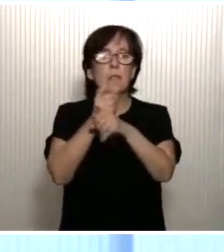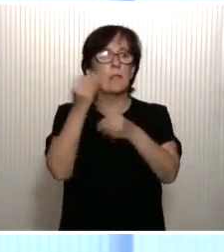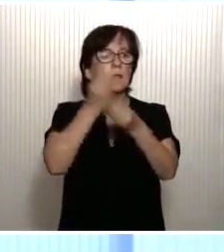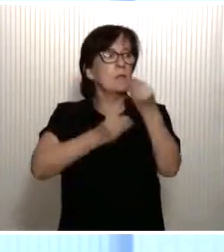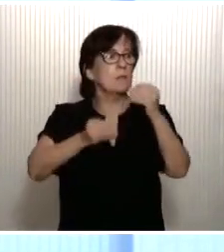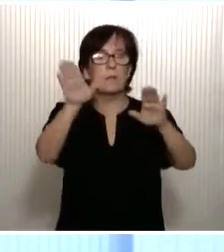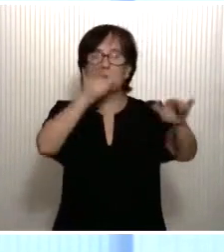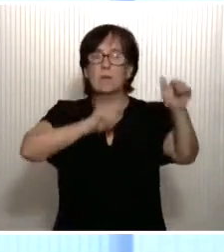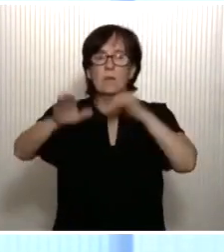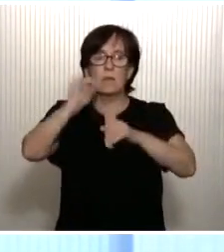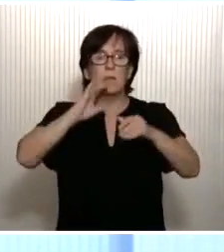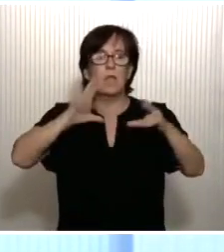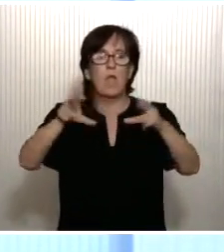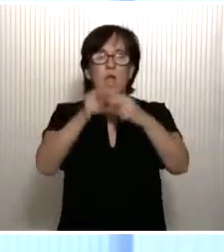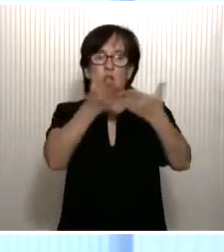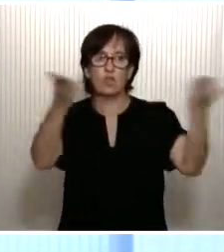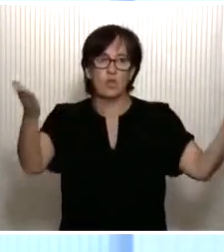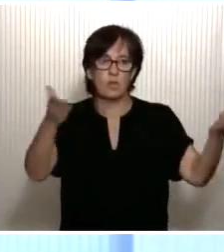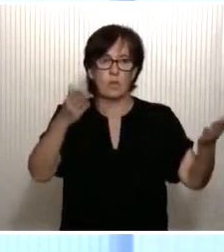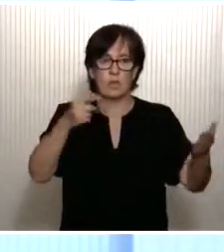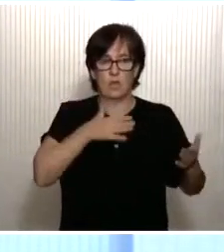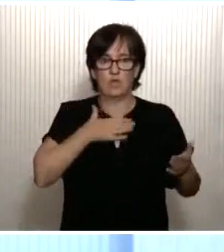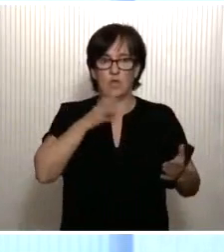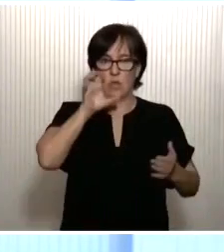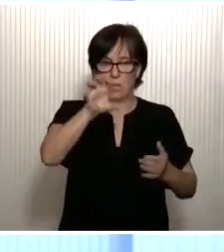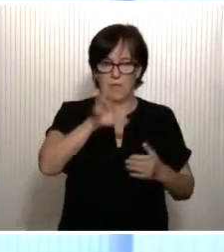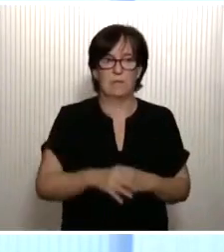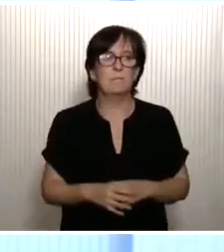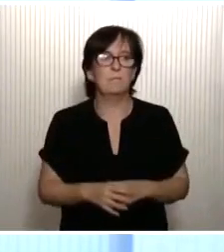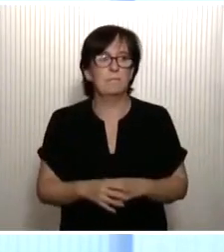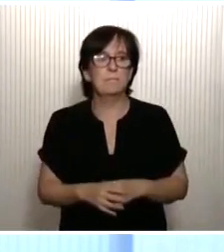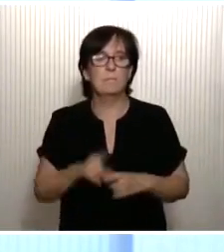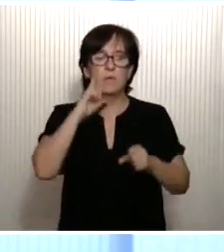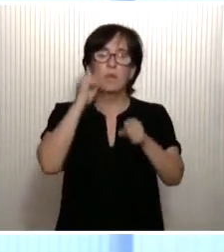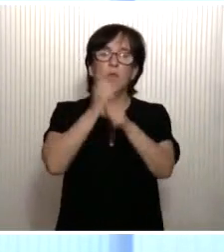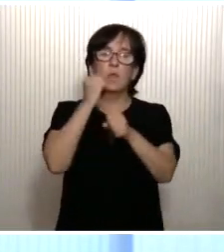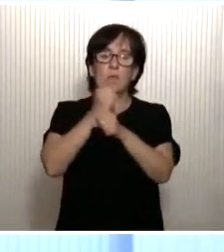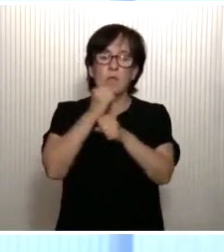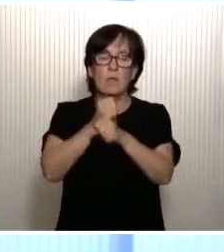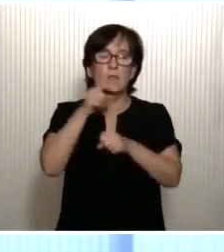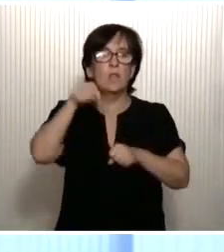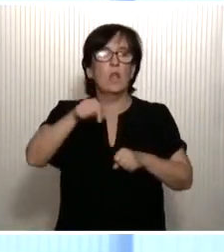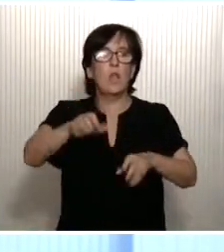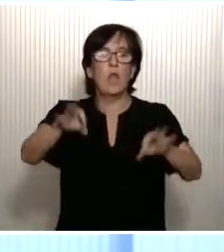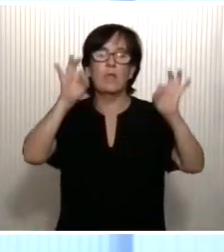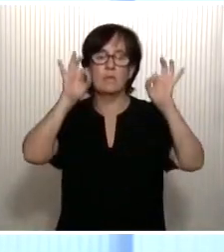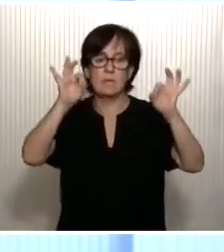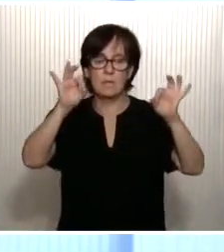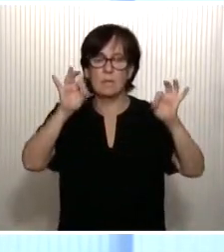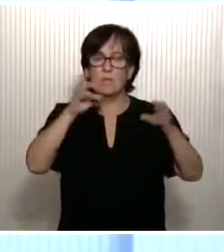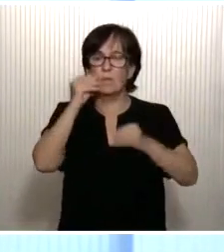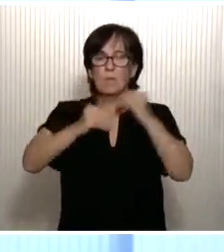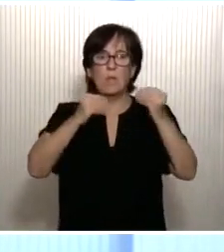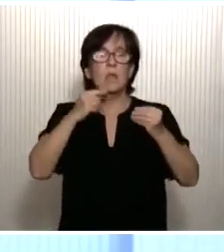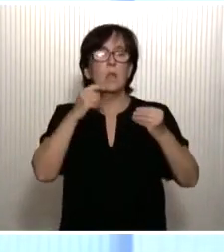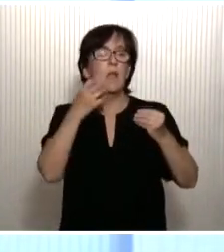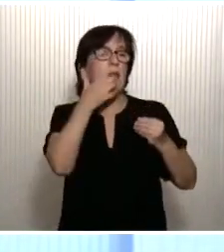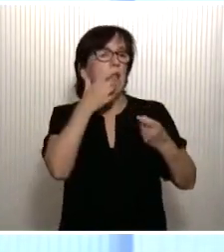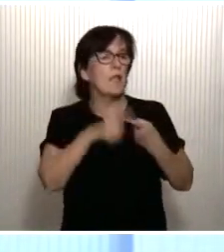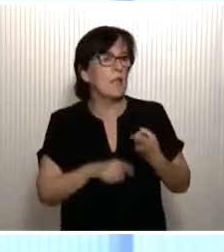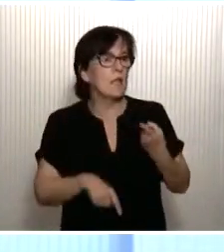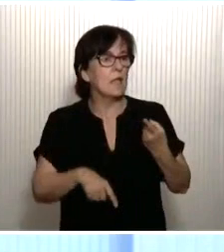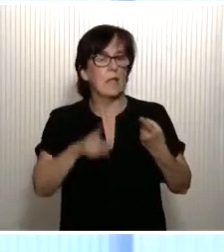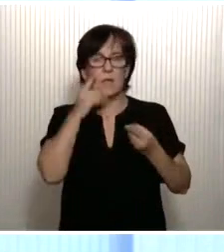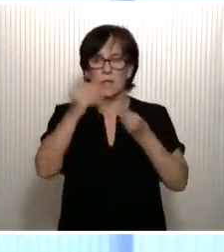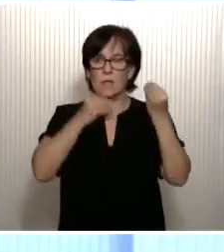convoca al conjunto de la sociedad de nuestro país. Una tarea, hoy especialmente, por citar algunos ejemplos que